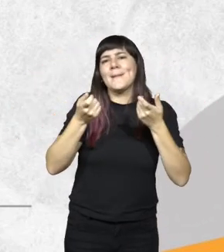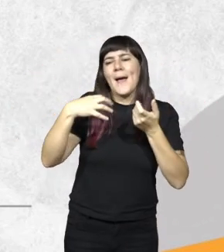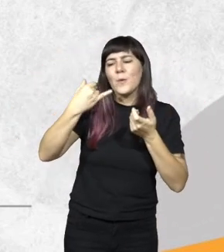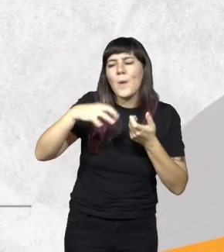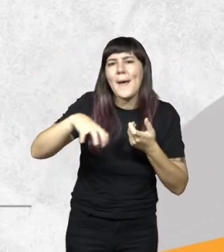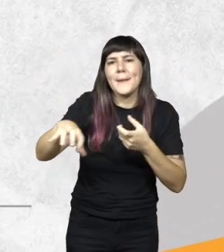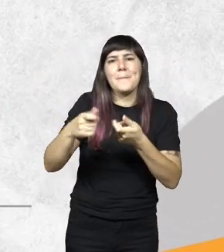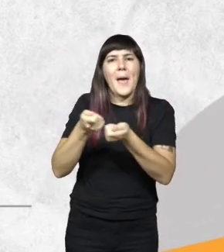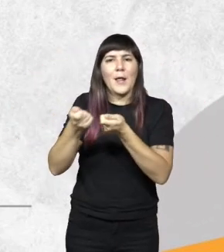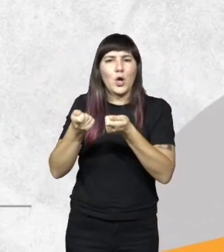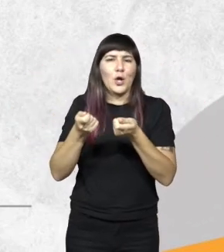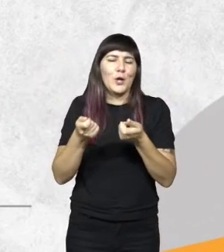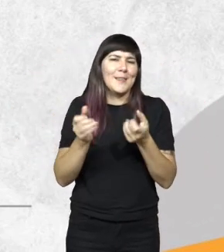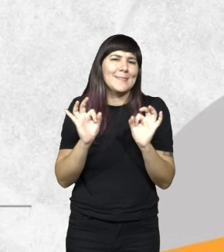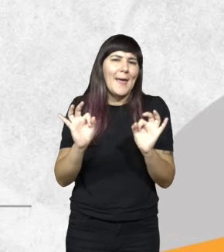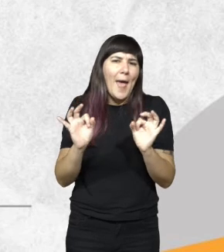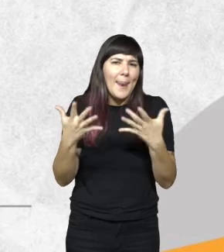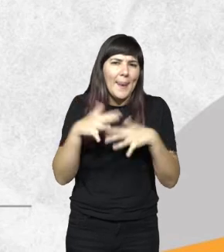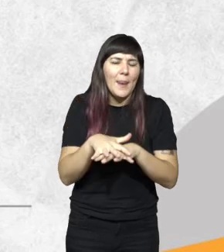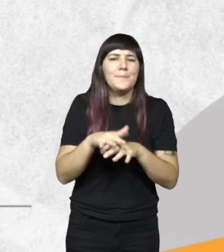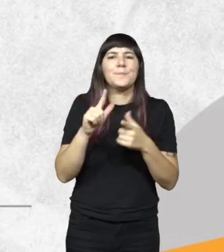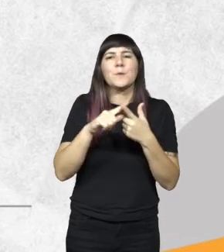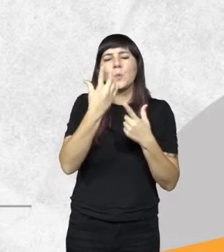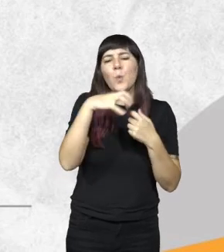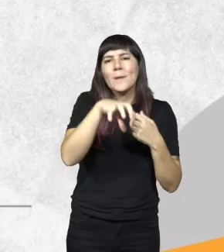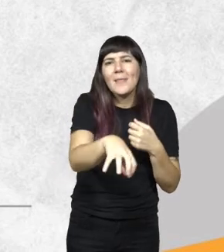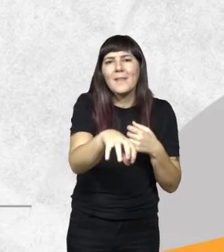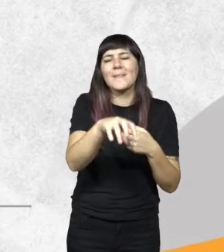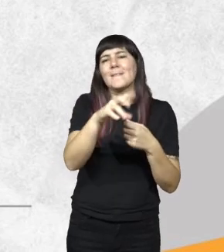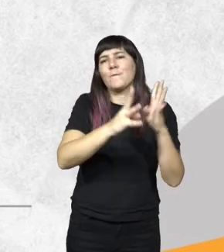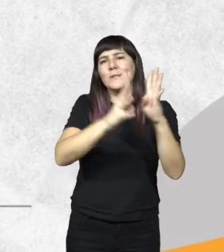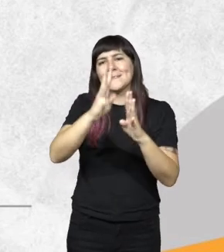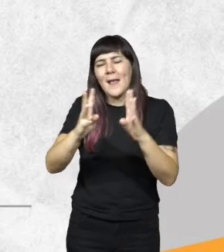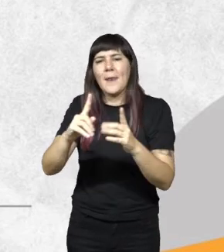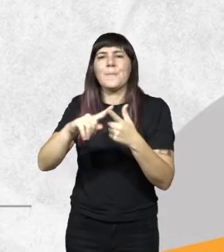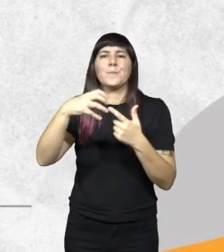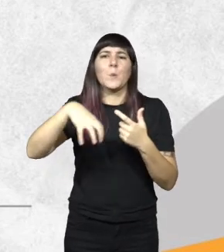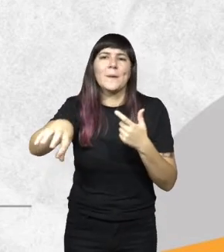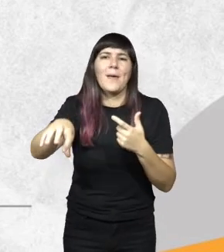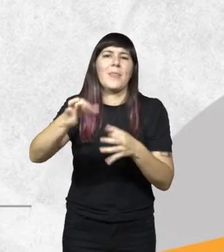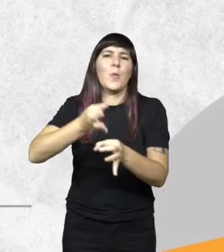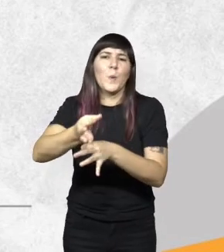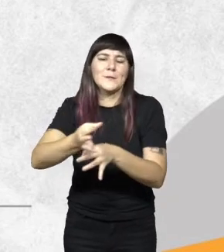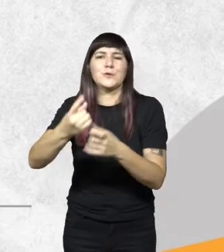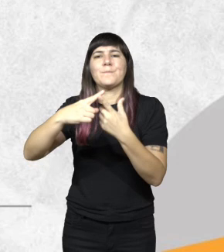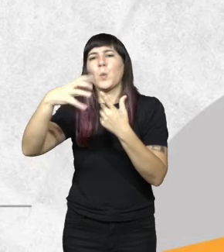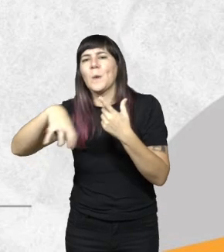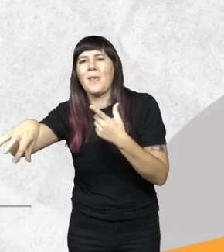integral una unidad de fiscalización una unidad forestal una unidad de educación y extensión ambiental y una unidad de investigación